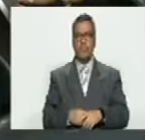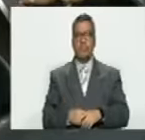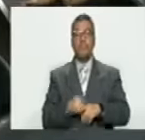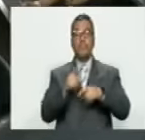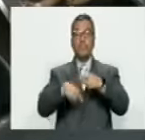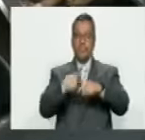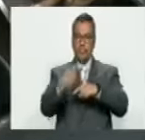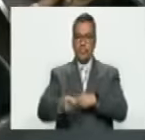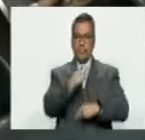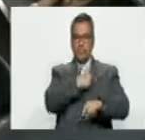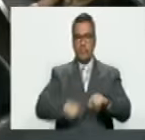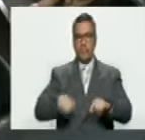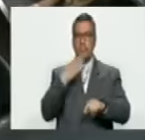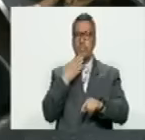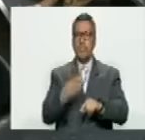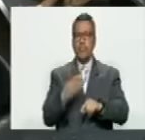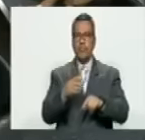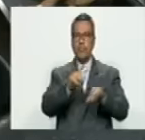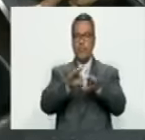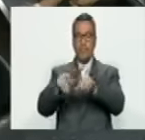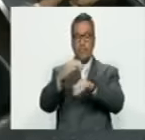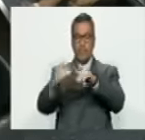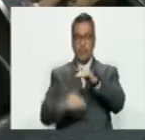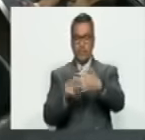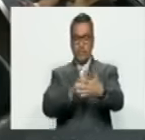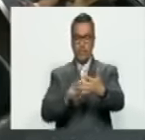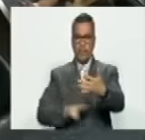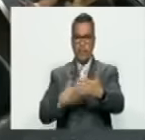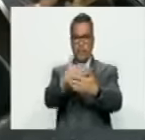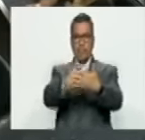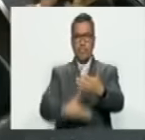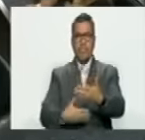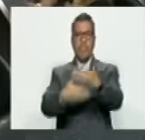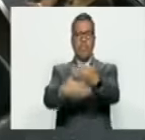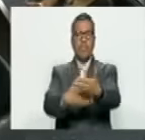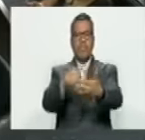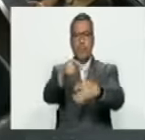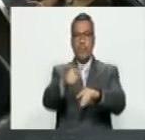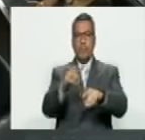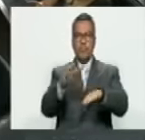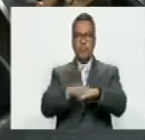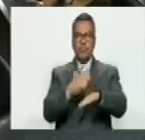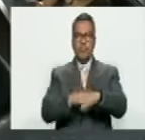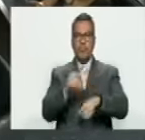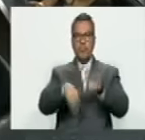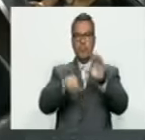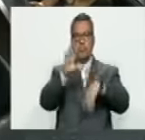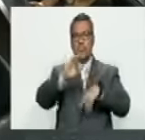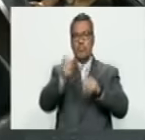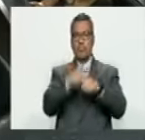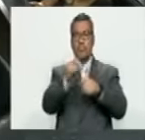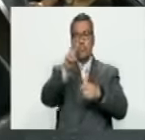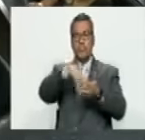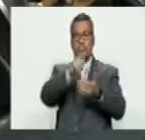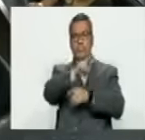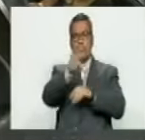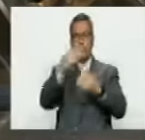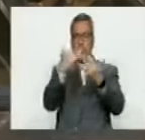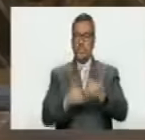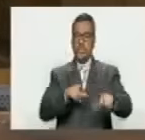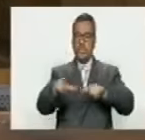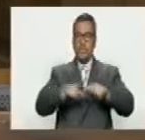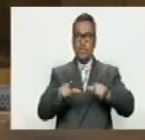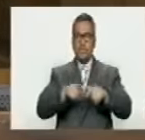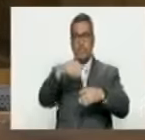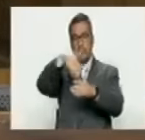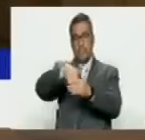Acto seguido, el presidente solicitó del subsecretario la lectura del acta de la sesión ordinaria del jueves 15 de agosto de 2024. Una vez leída y sometida a